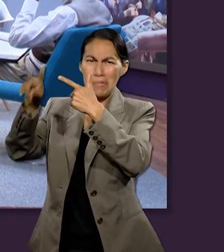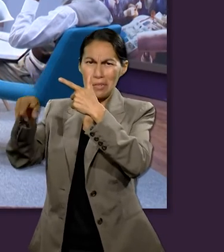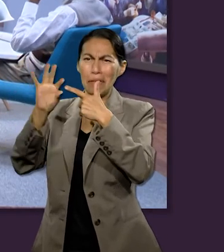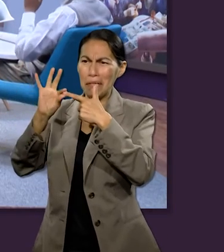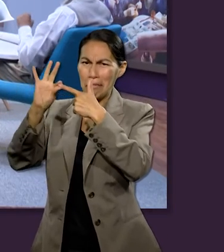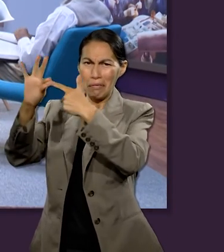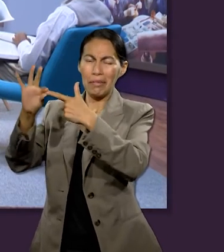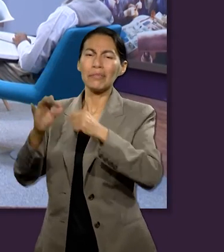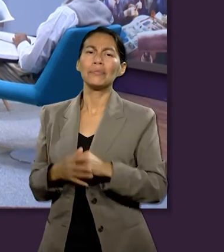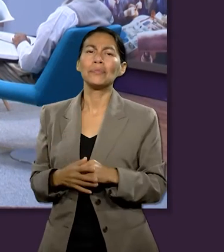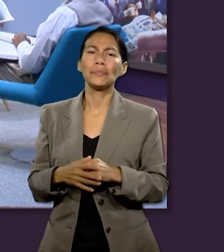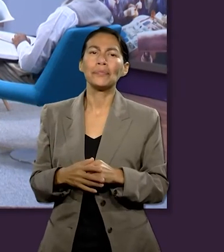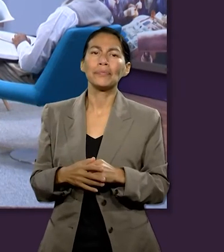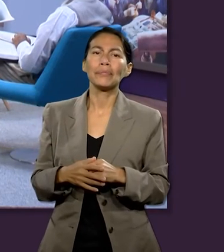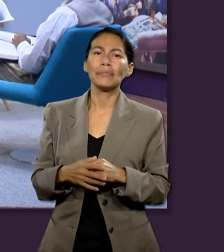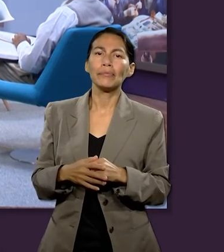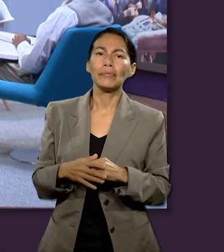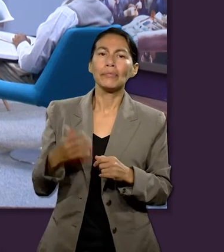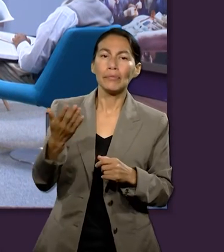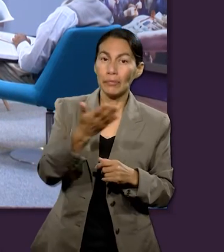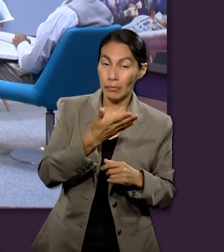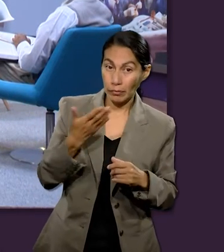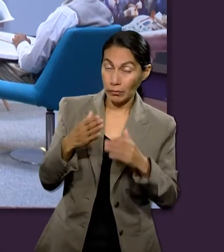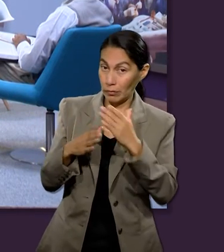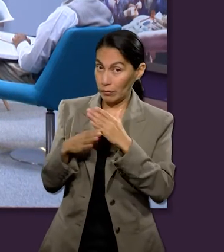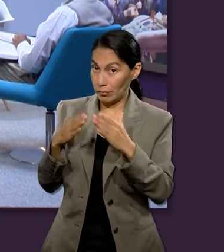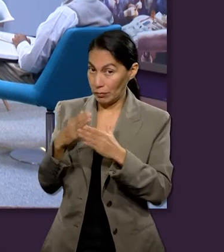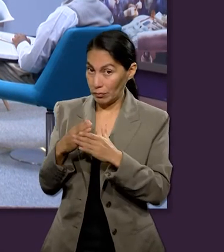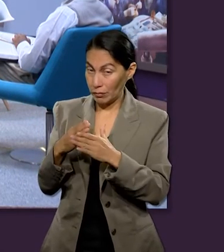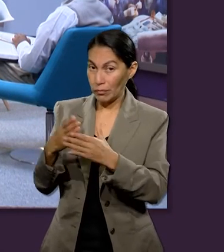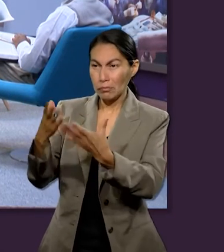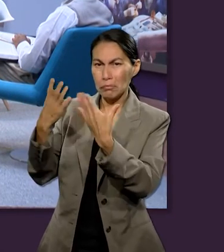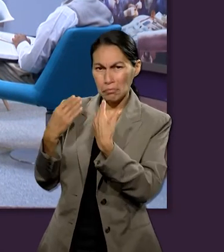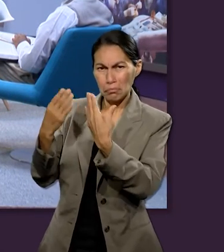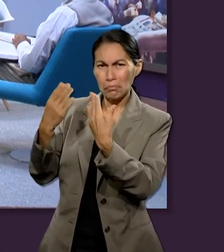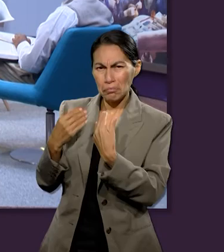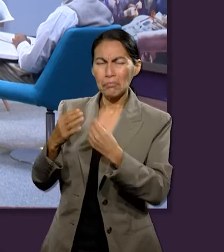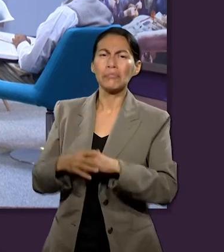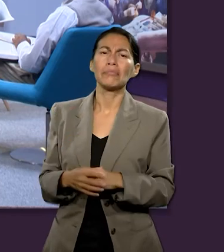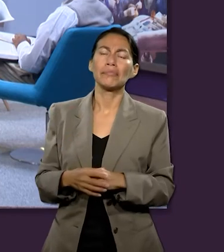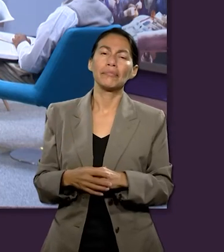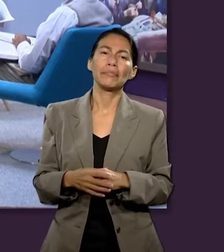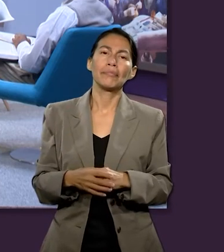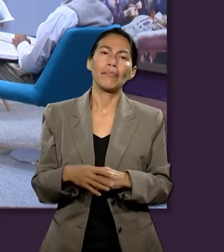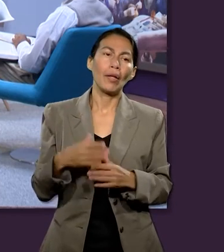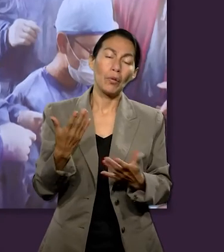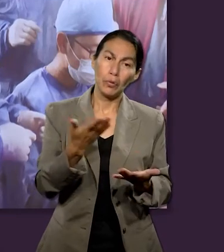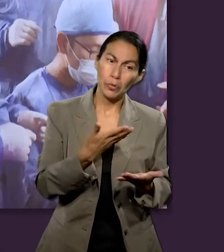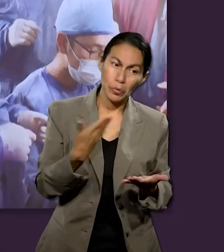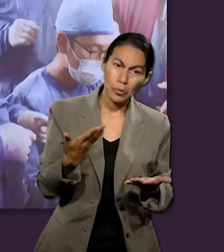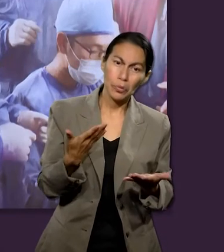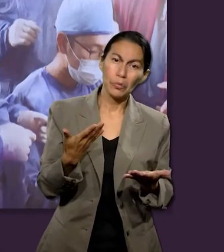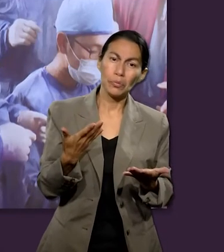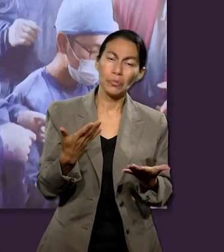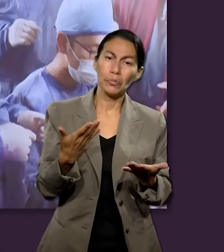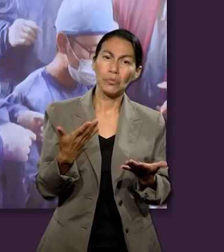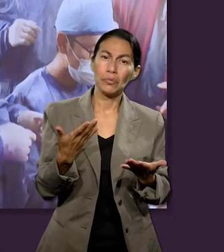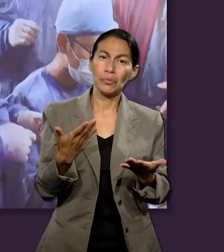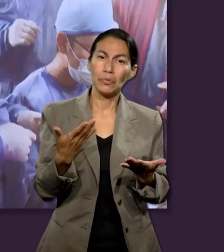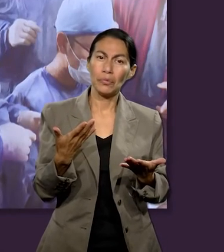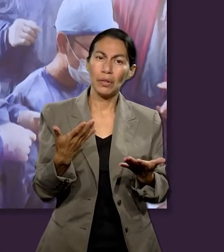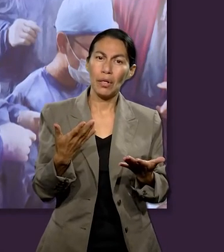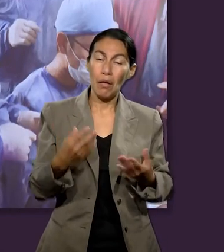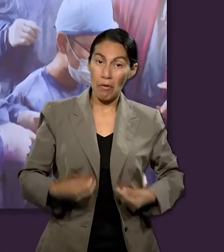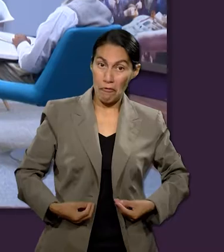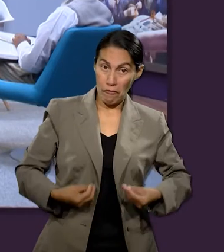en guiarnos hacia toda la verdad que nos enseñan todas las cosas de Dios, también que